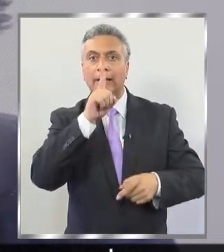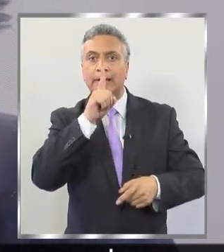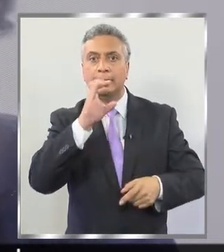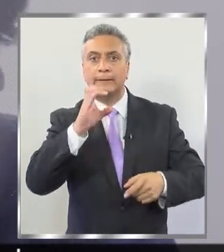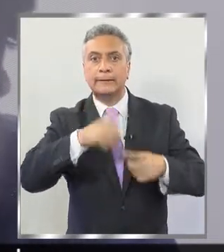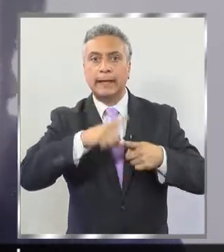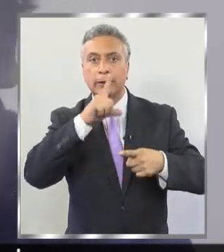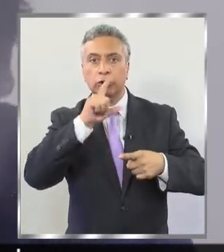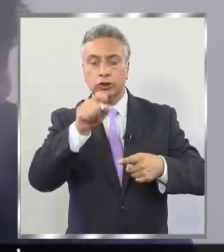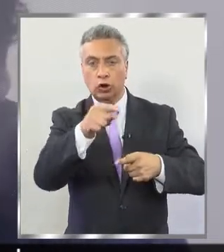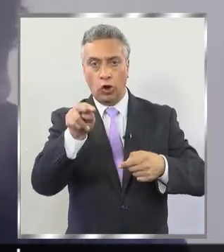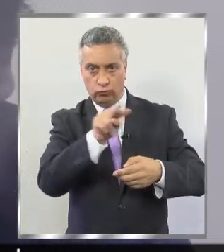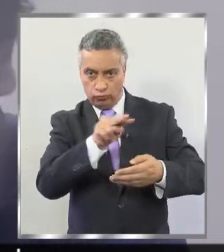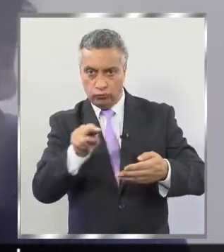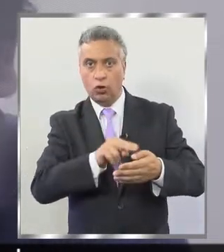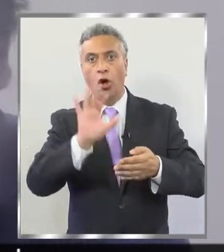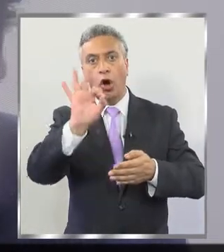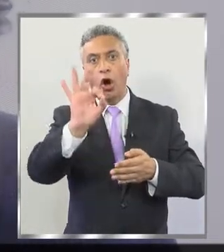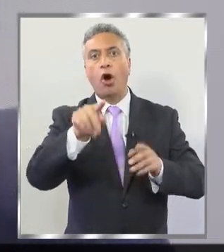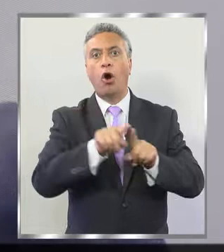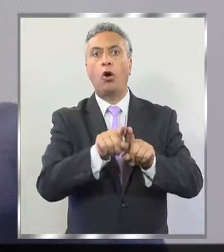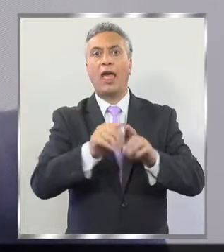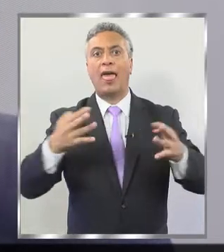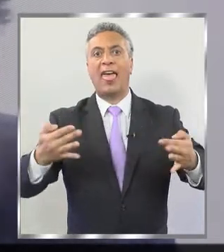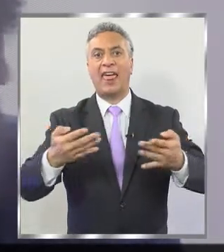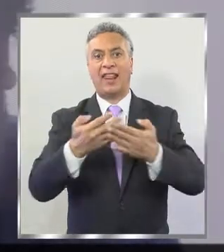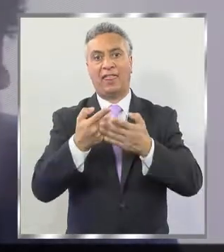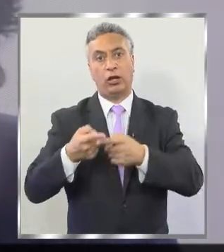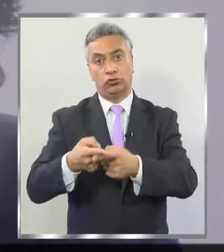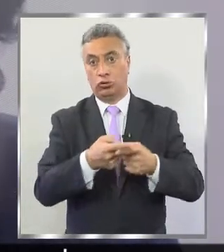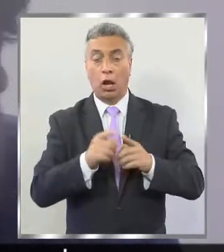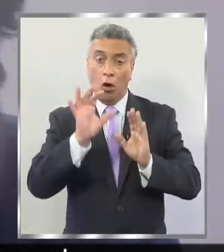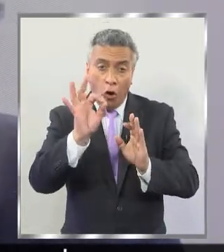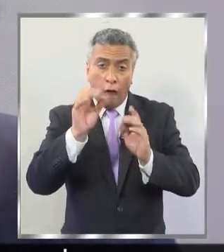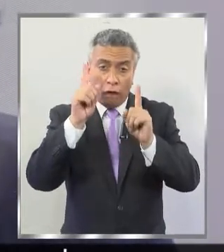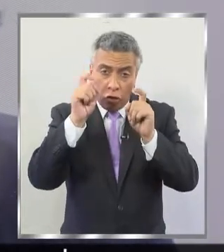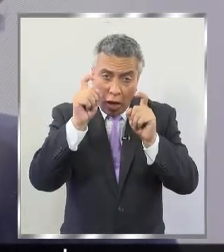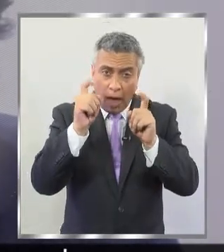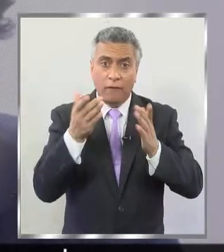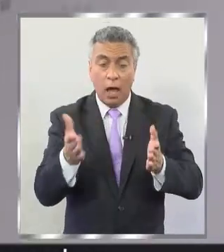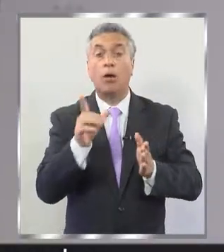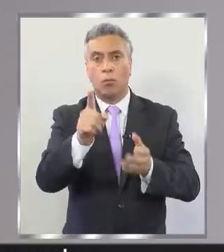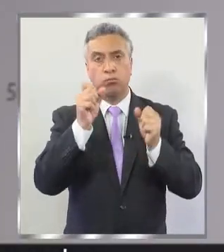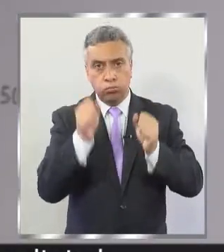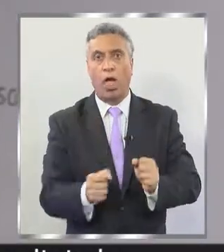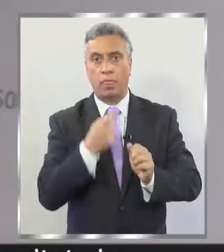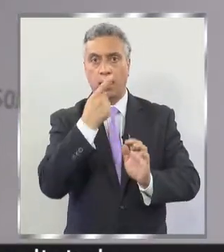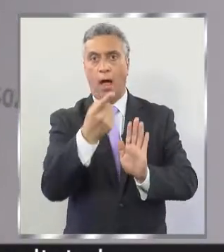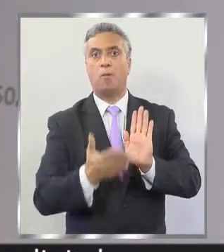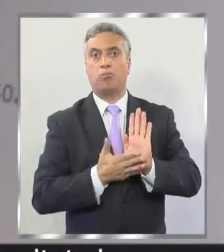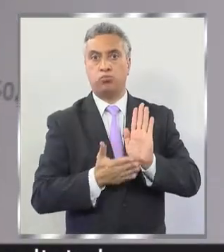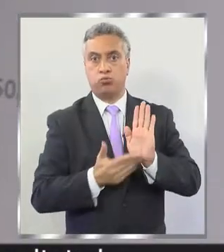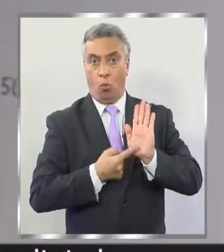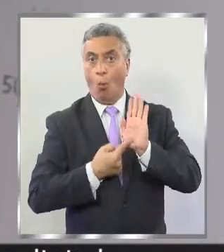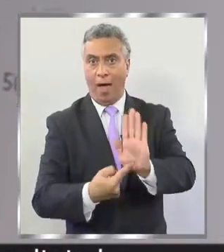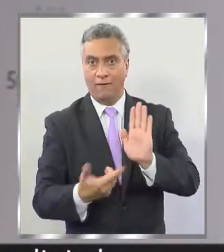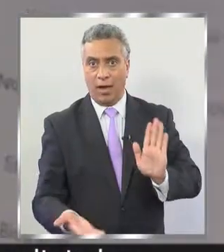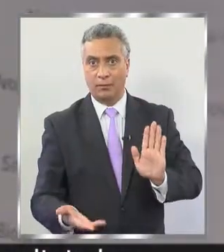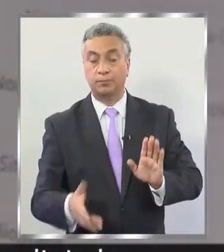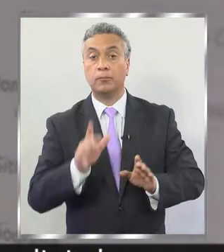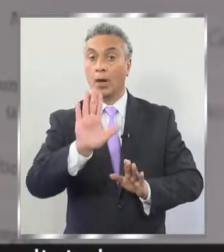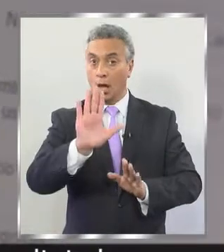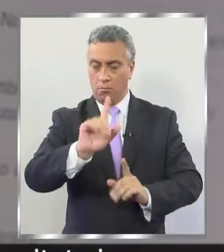uno hace en las redes sociales, o incluso la fotografía, etc., pueden servir de medios de prueba. Además, todas las